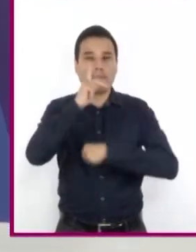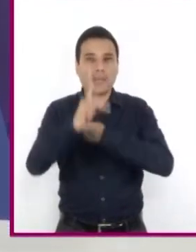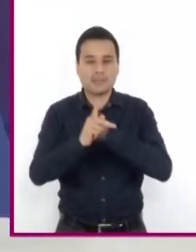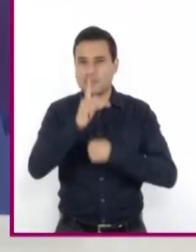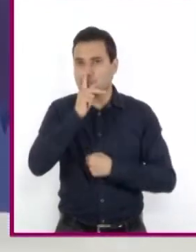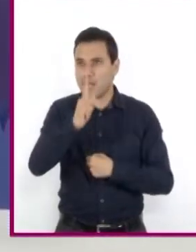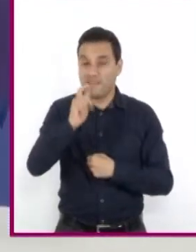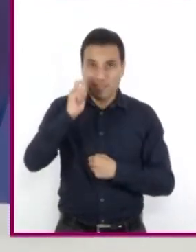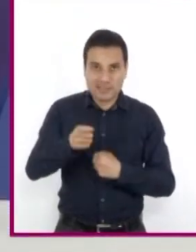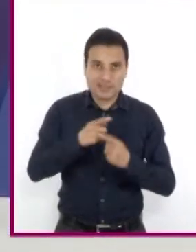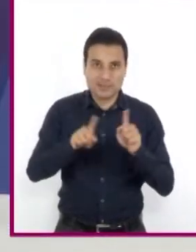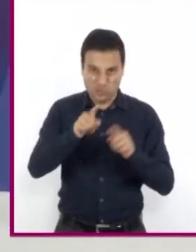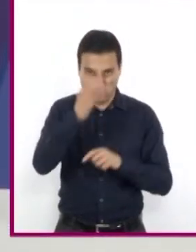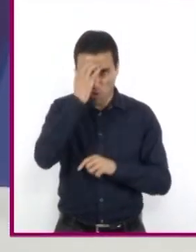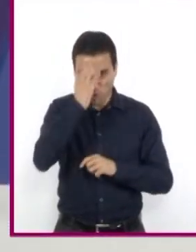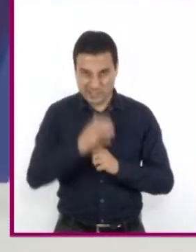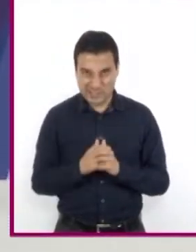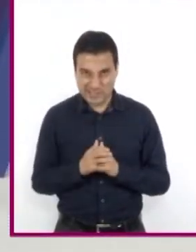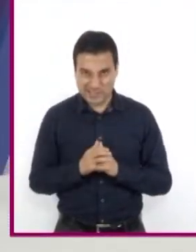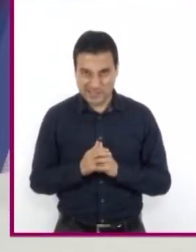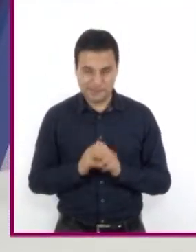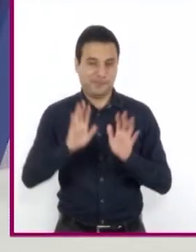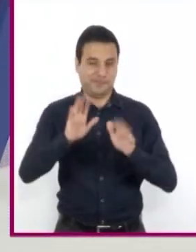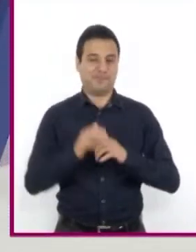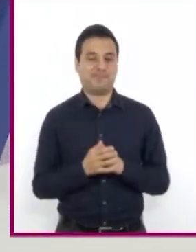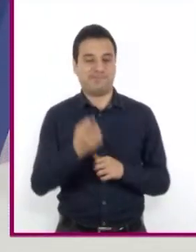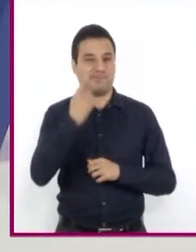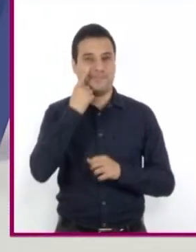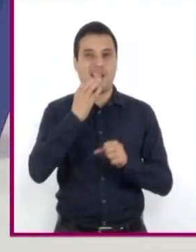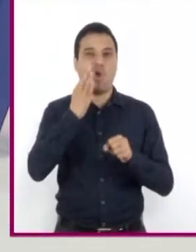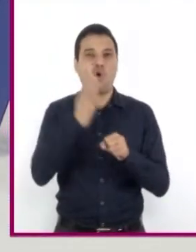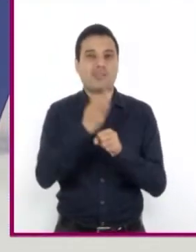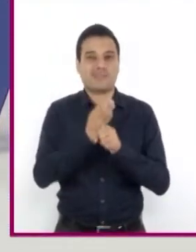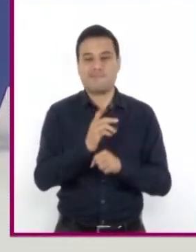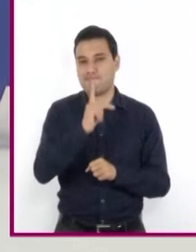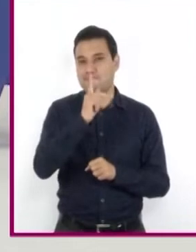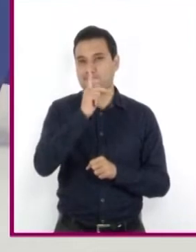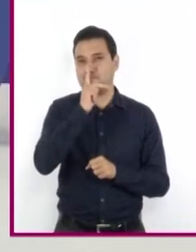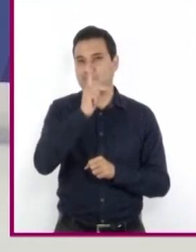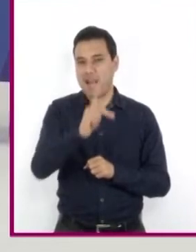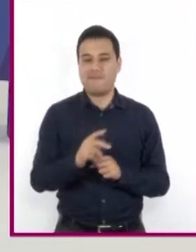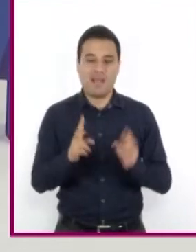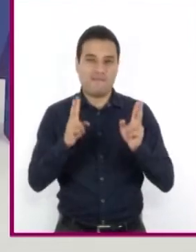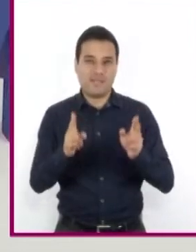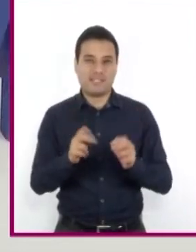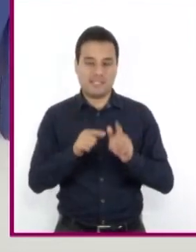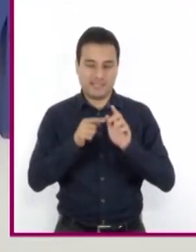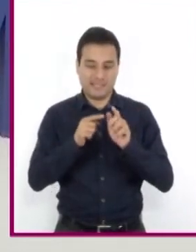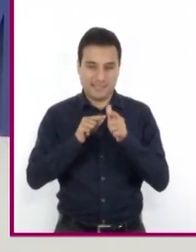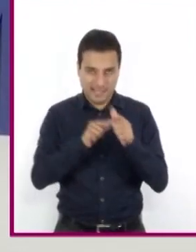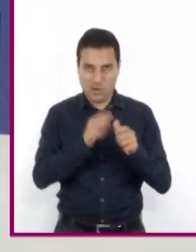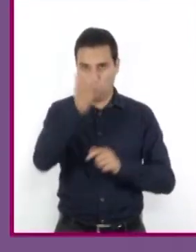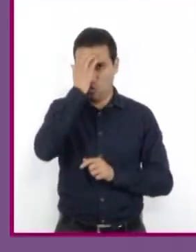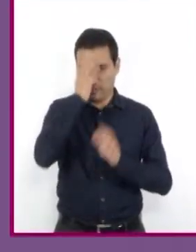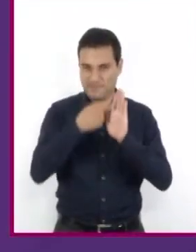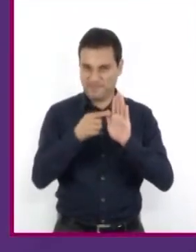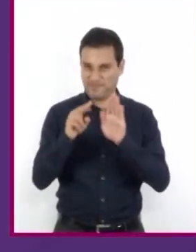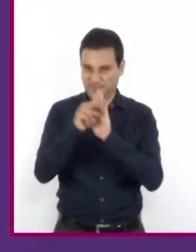cosa? Pero sigamos conociendo más acerca de las expresiones. Acompáñenme a ver el siguiente video.